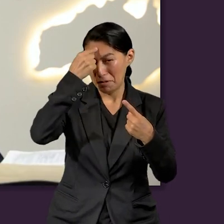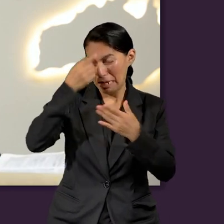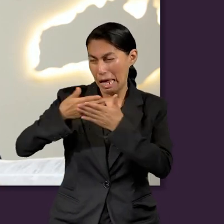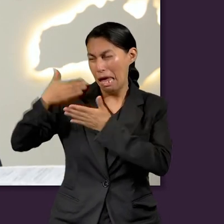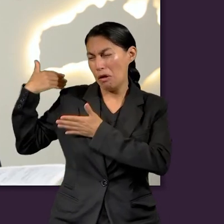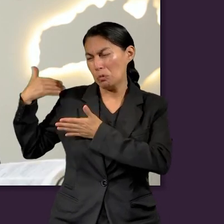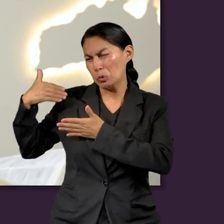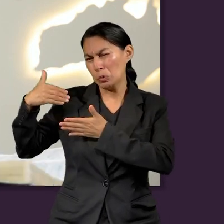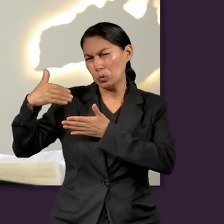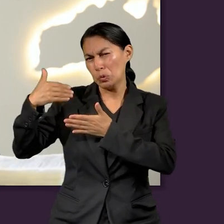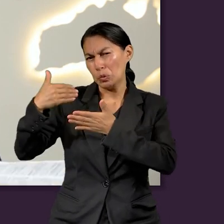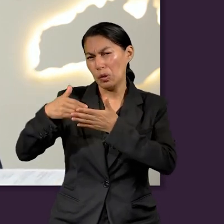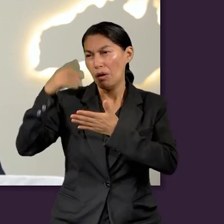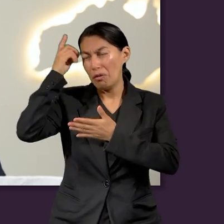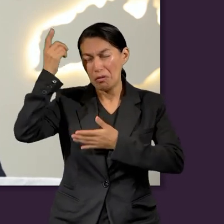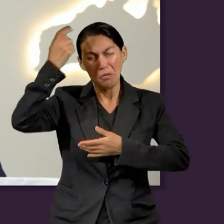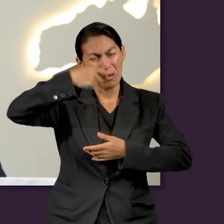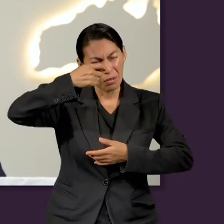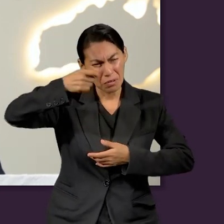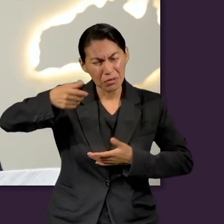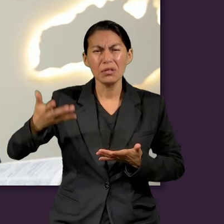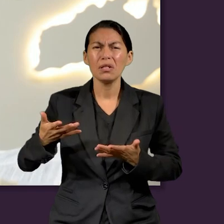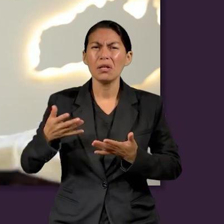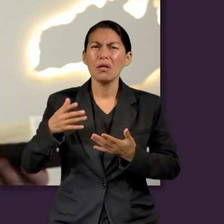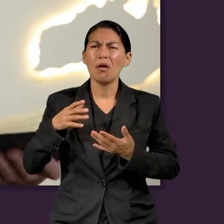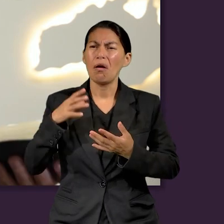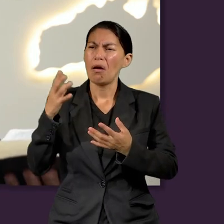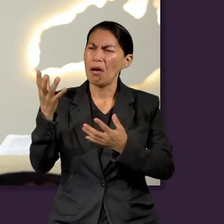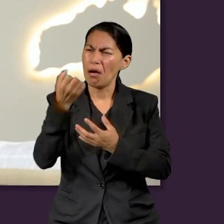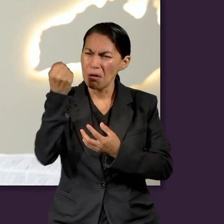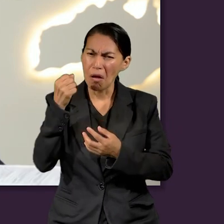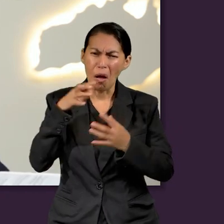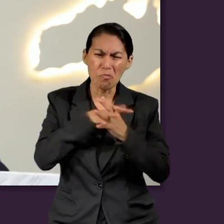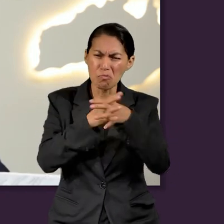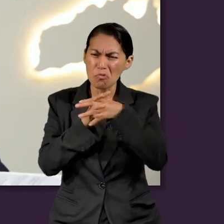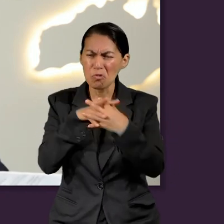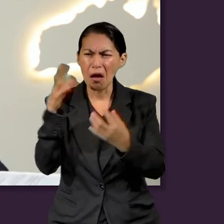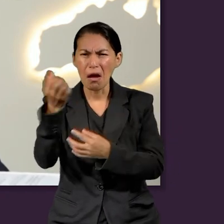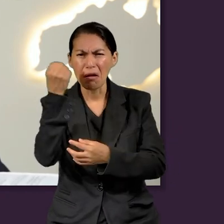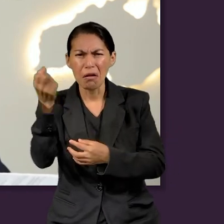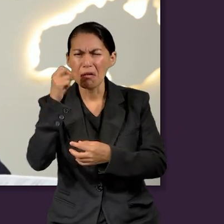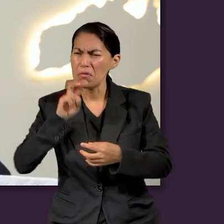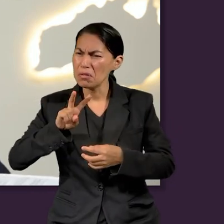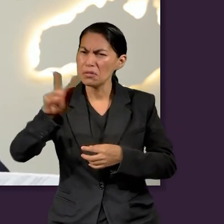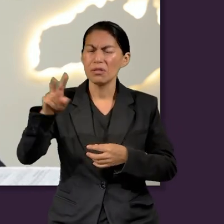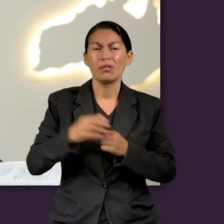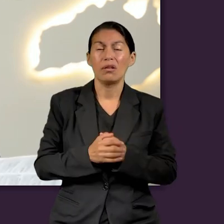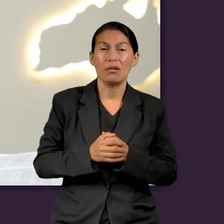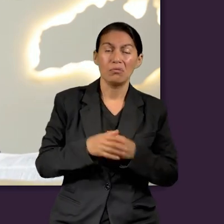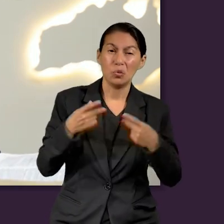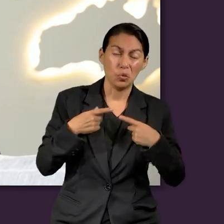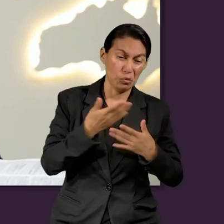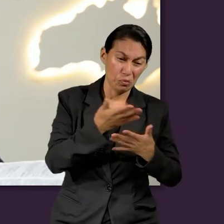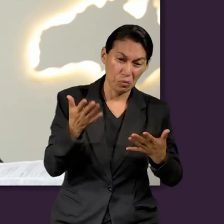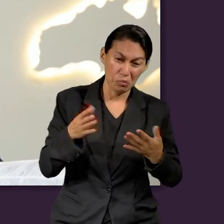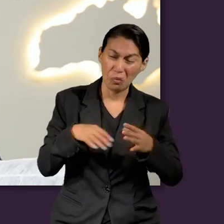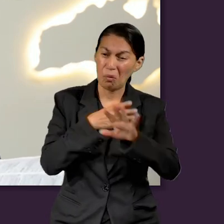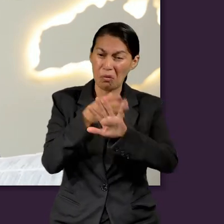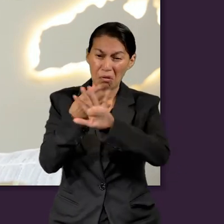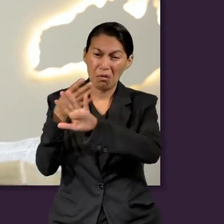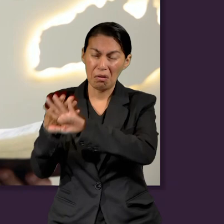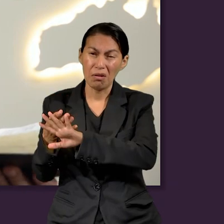David, indudablemente, pues había gozado del favor de Dios, de sus victorias contra los enemigos, contra los filisteos.